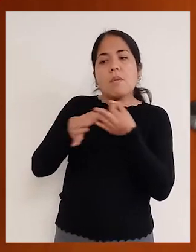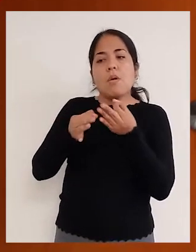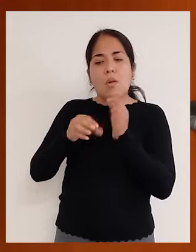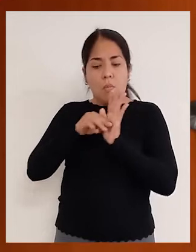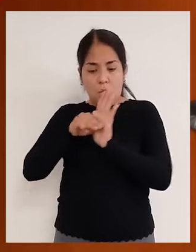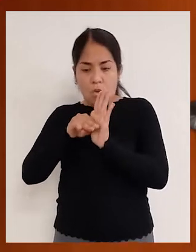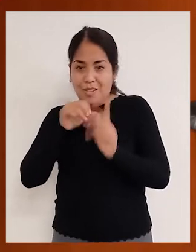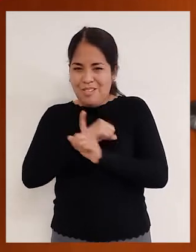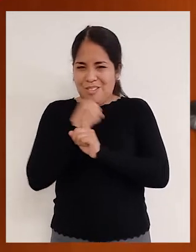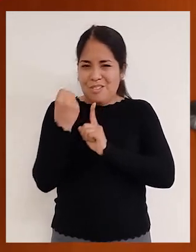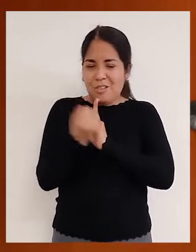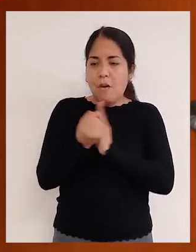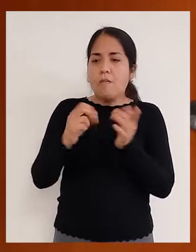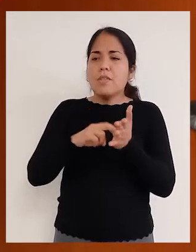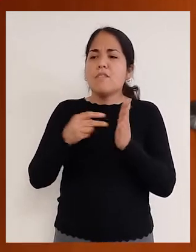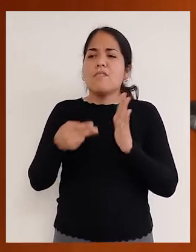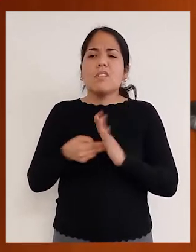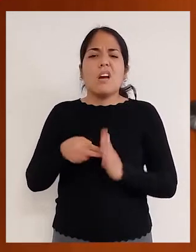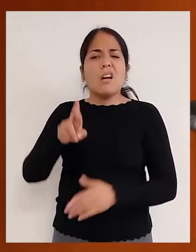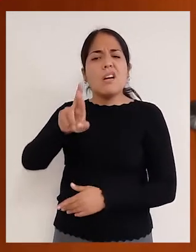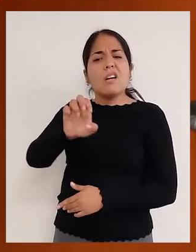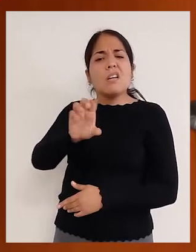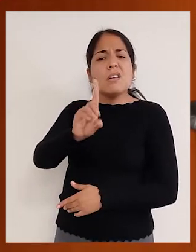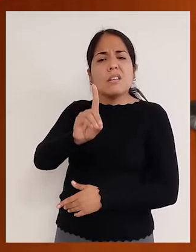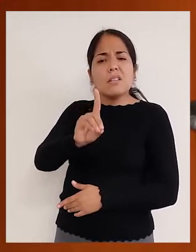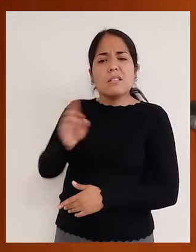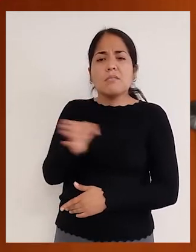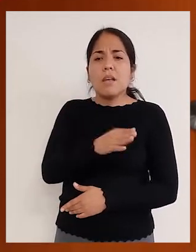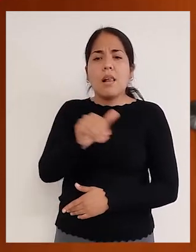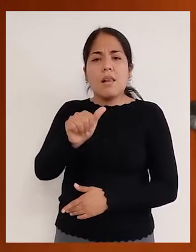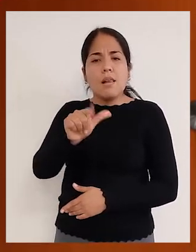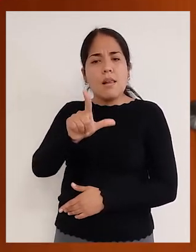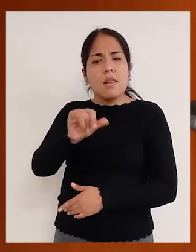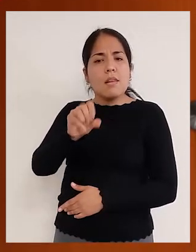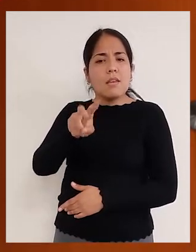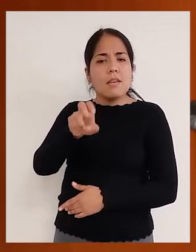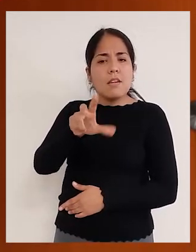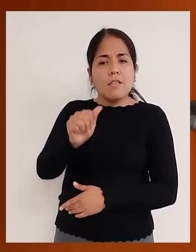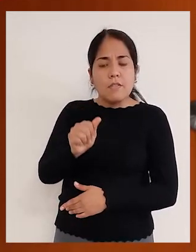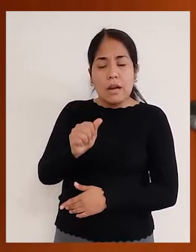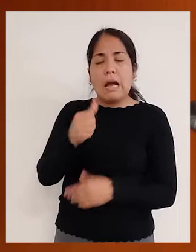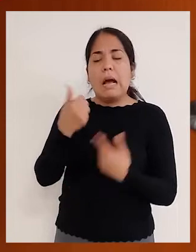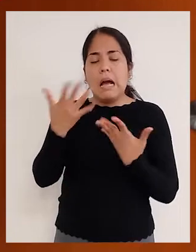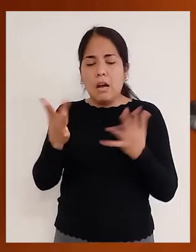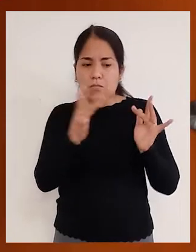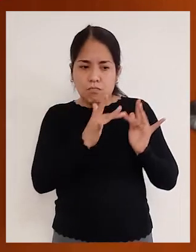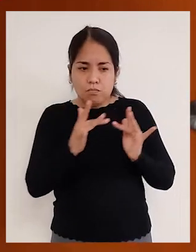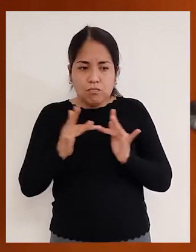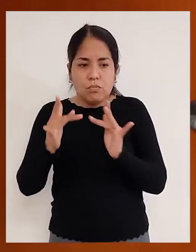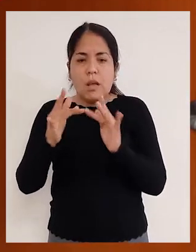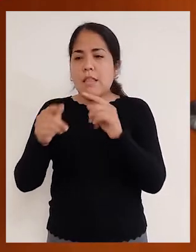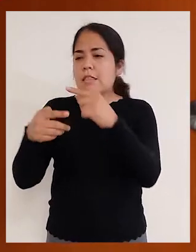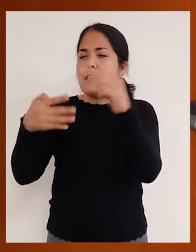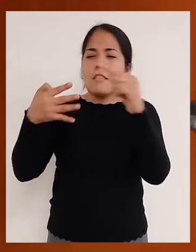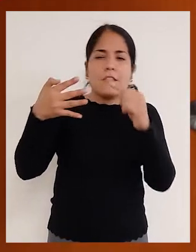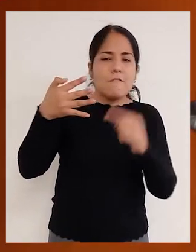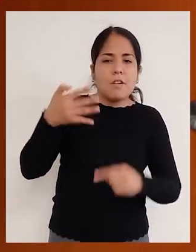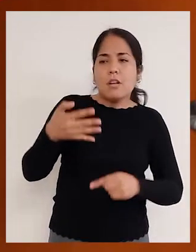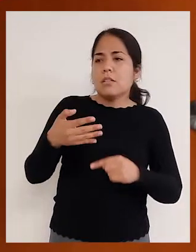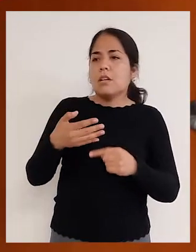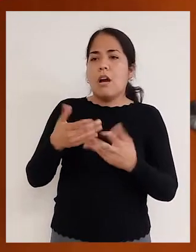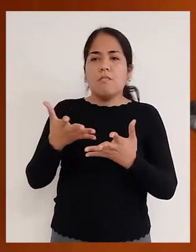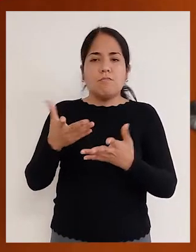y a su vez explicamos la Reta Libia, que es una estrategia que nosotros venimos utilizando, donde canalizamos distintas